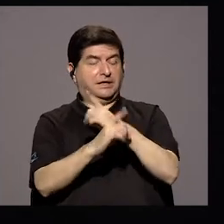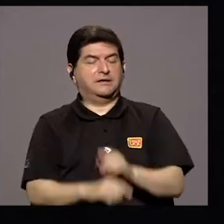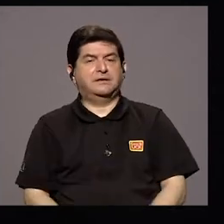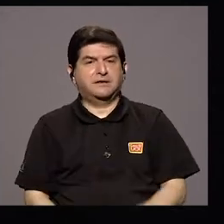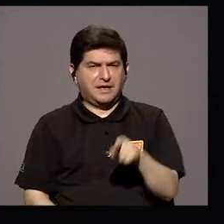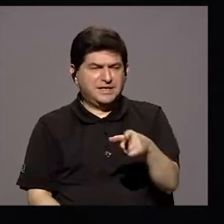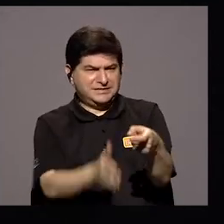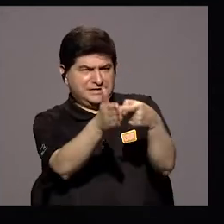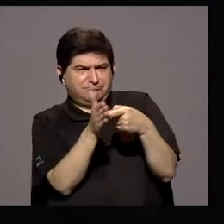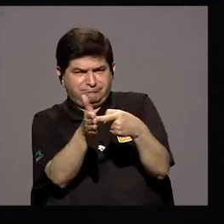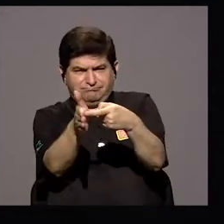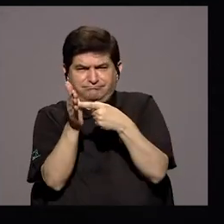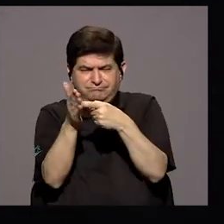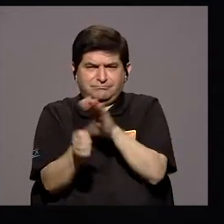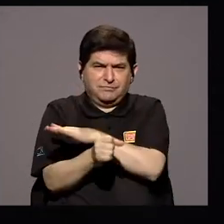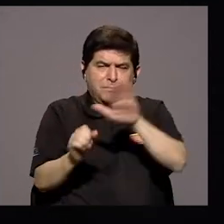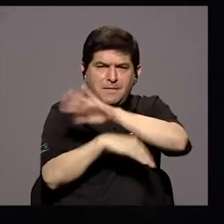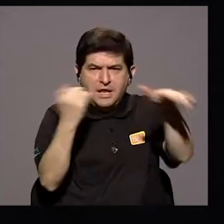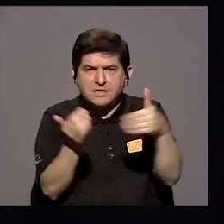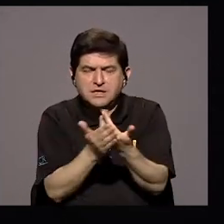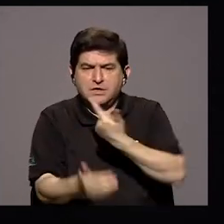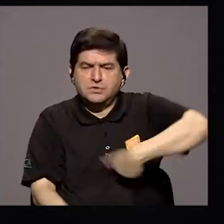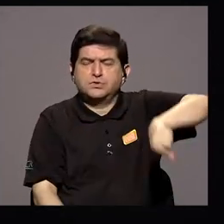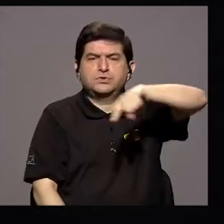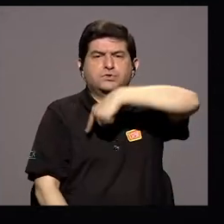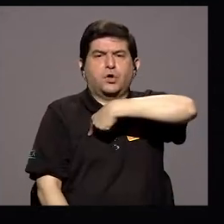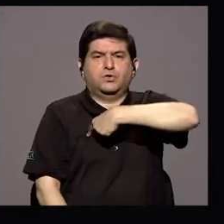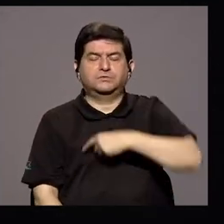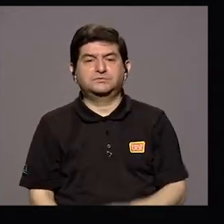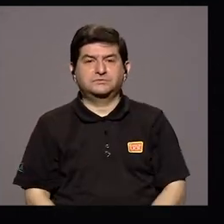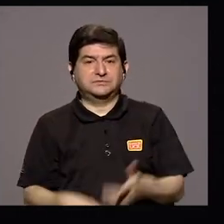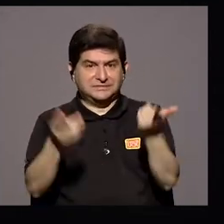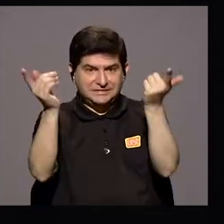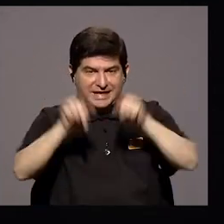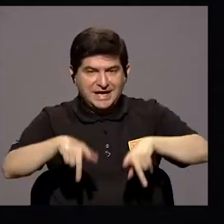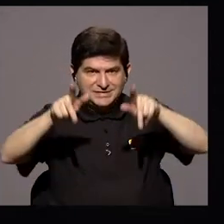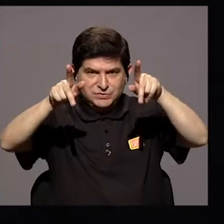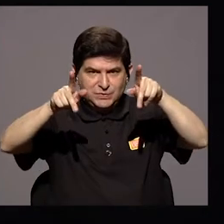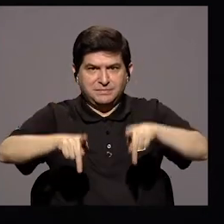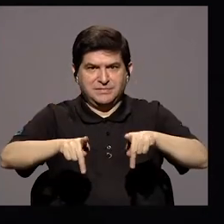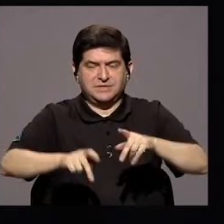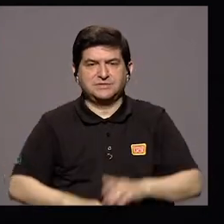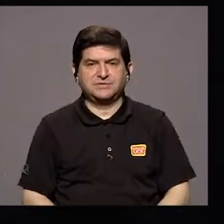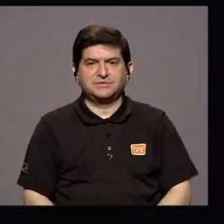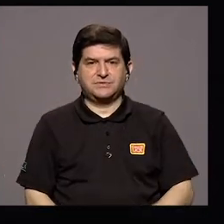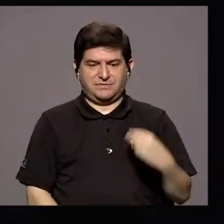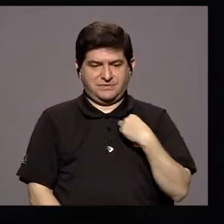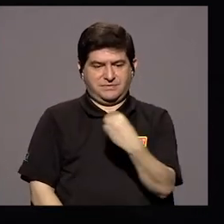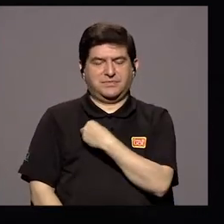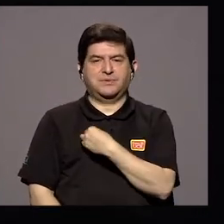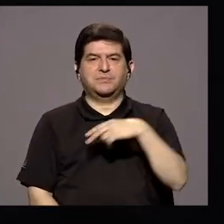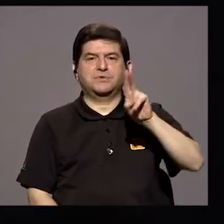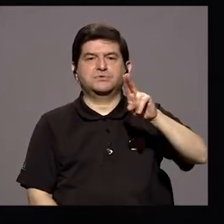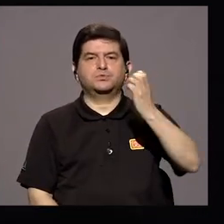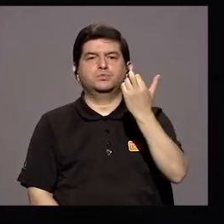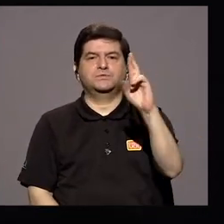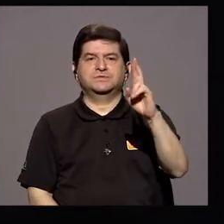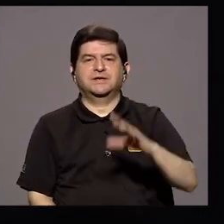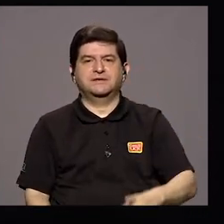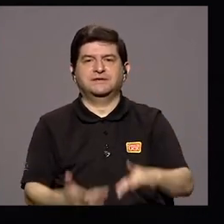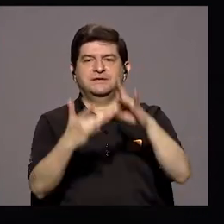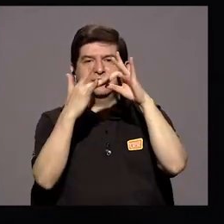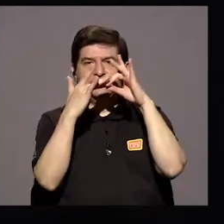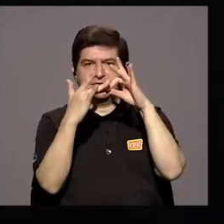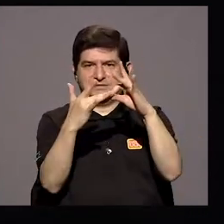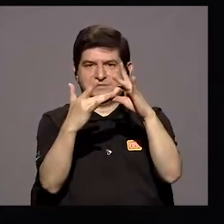demanda absoluta para todos y cada uno de nosotros En este caso los que conformamos la universidad de Costa Rica Sobre todo